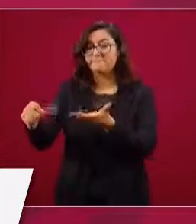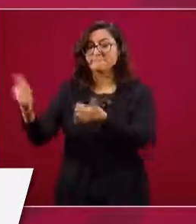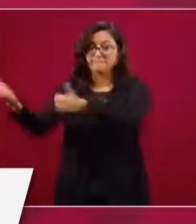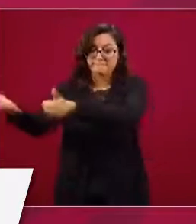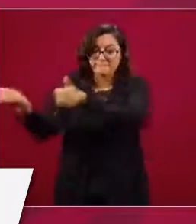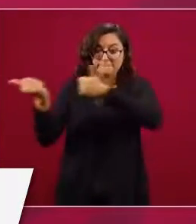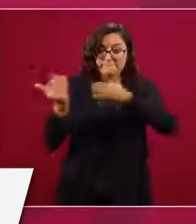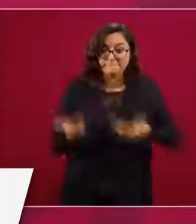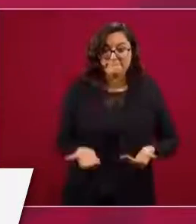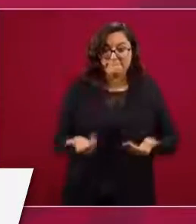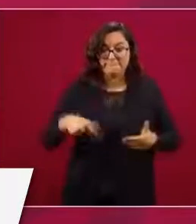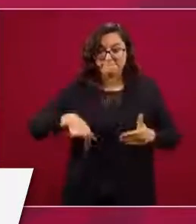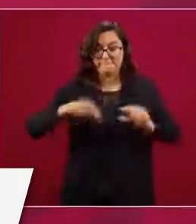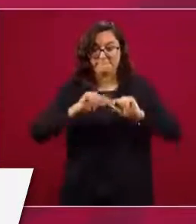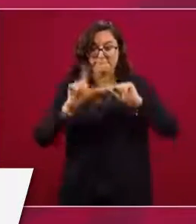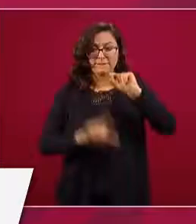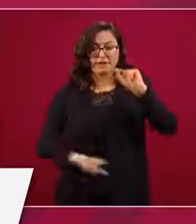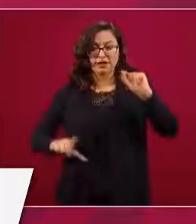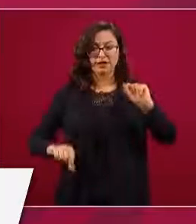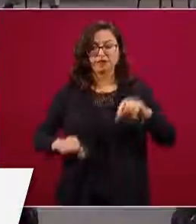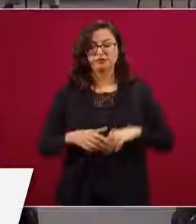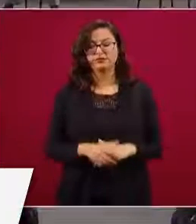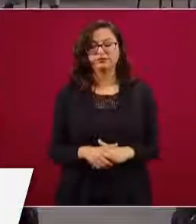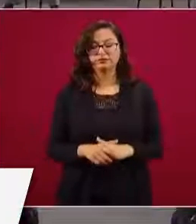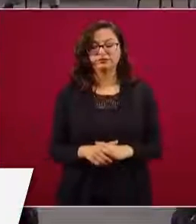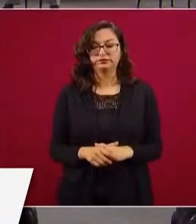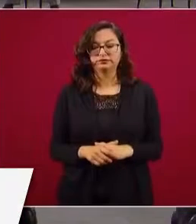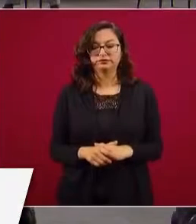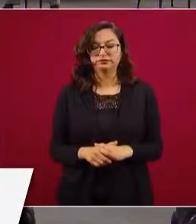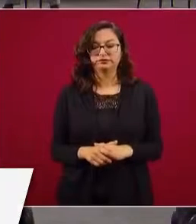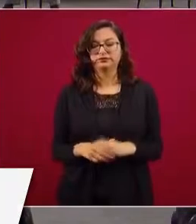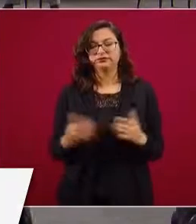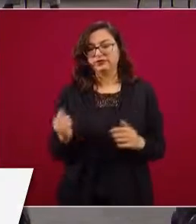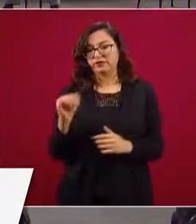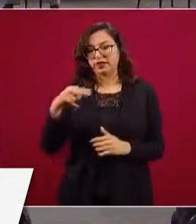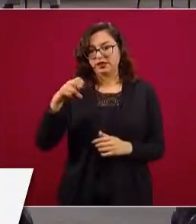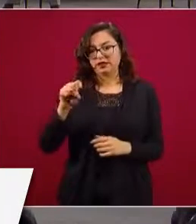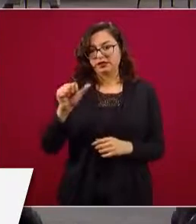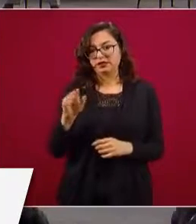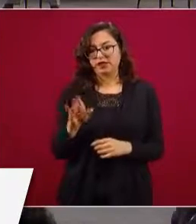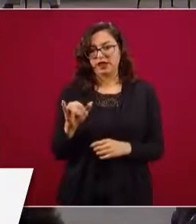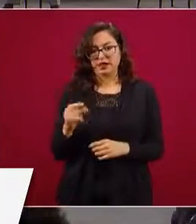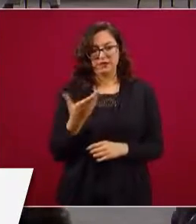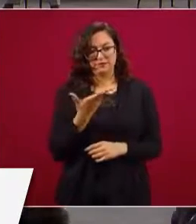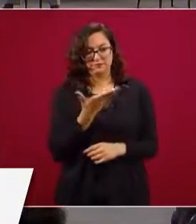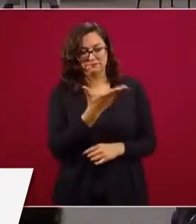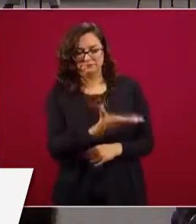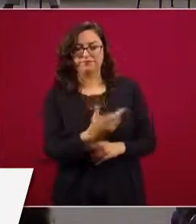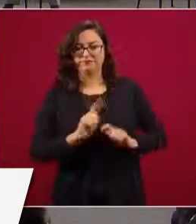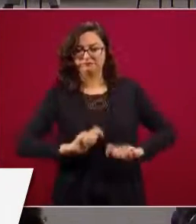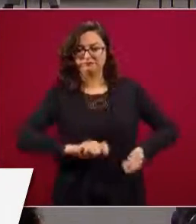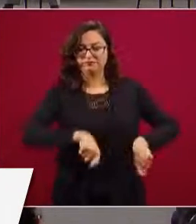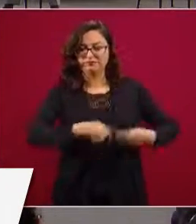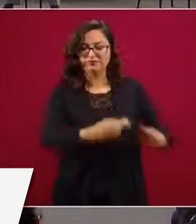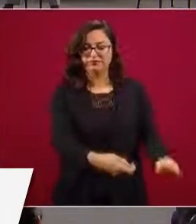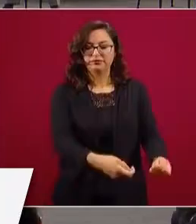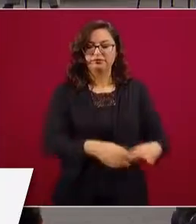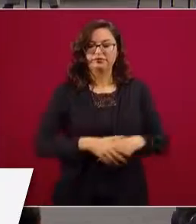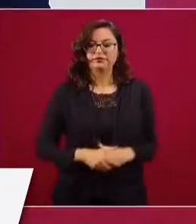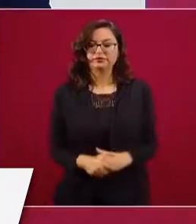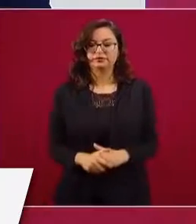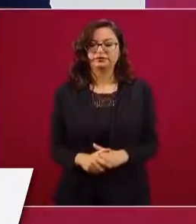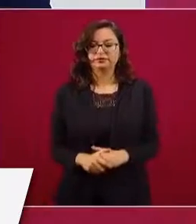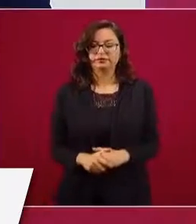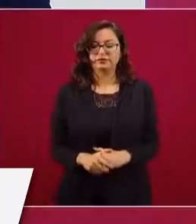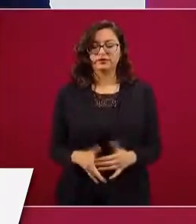la entrega al gobierno mexicano, en este caso al Insabi, cuyo titular aquí nos acompaña Juan Ferrer, y como